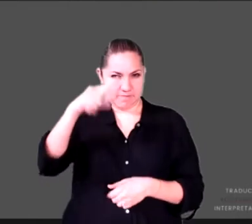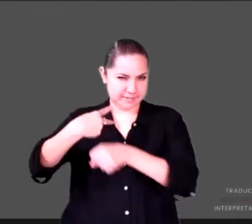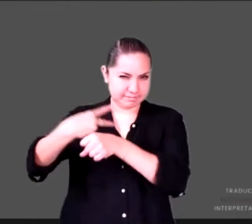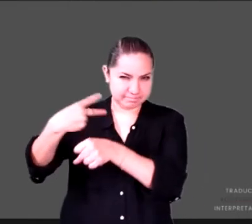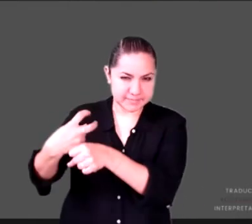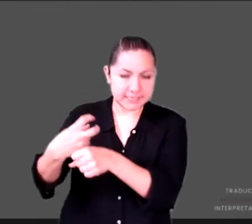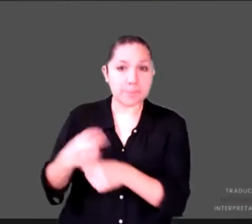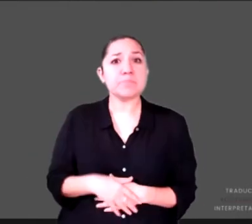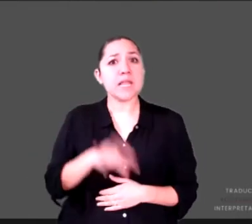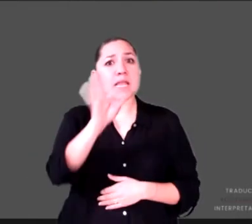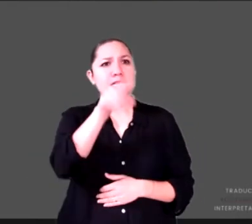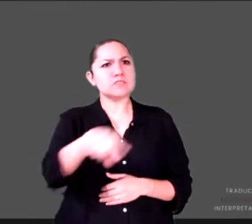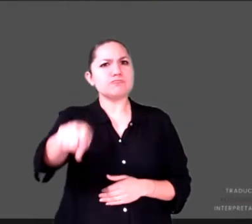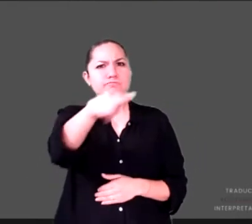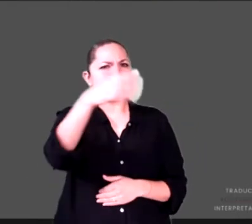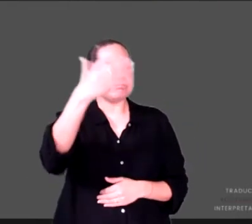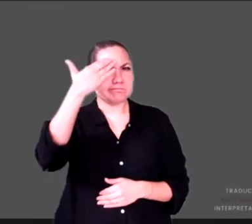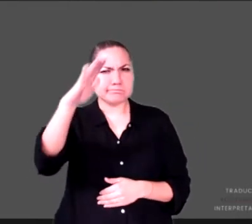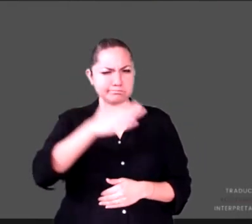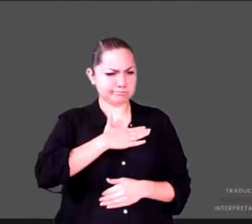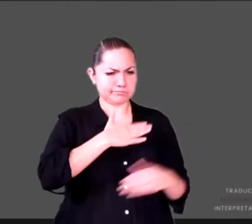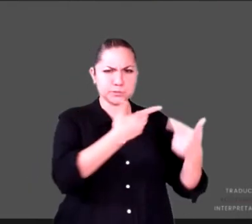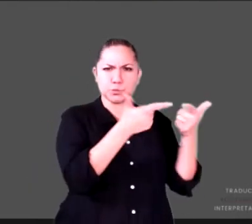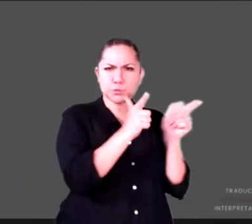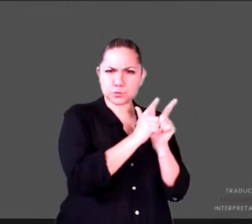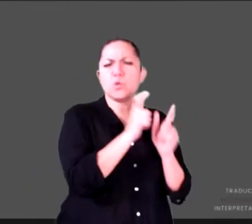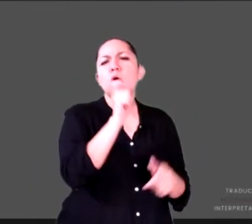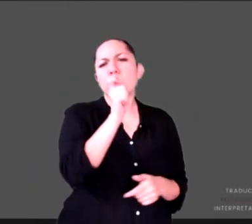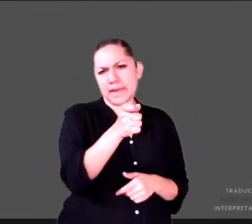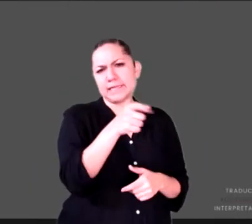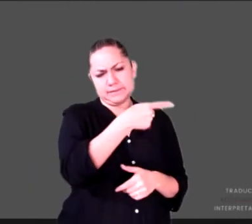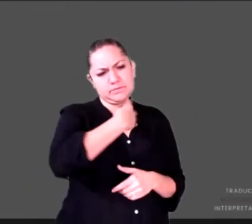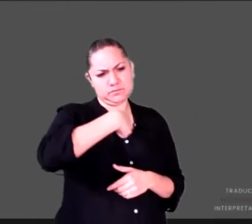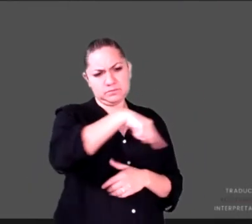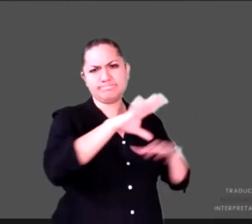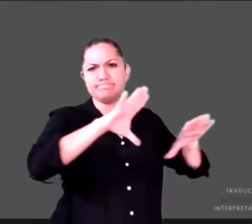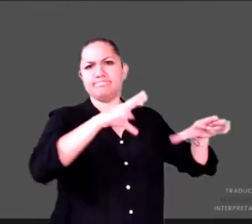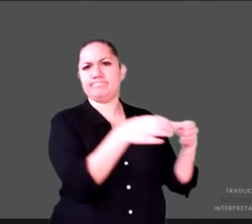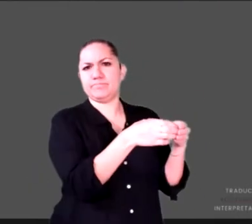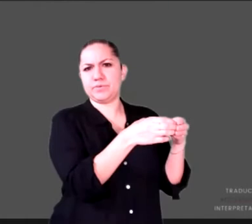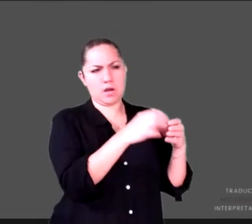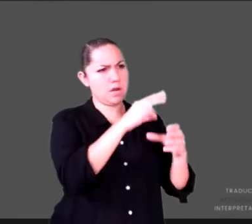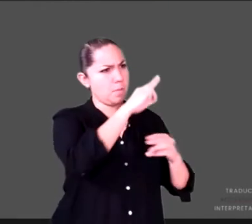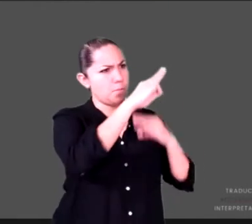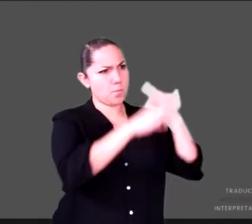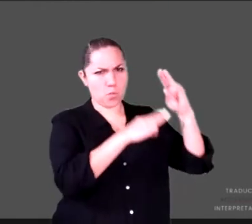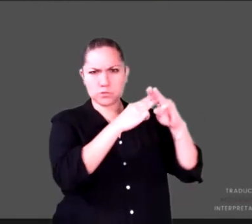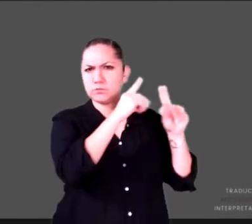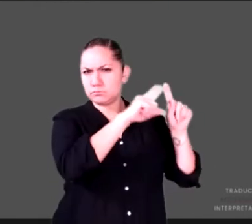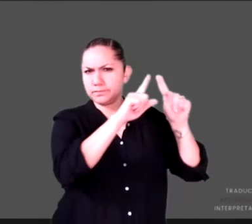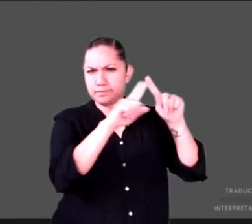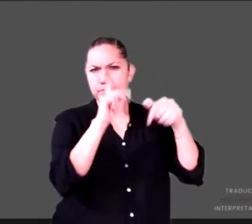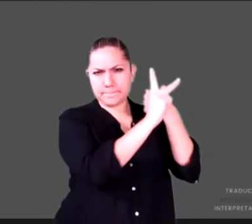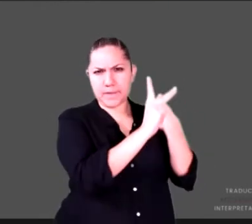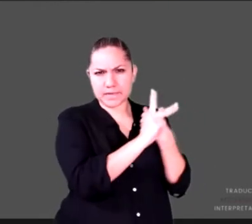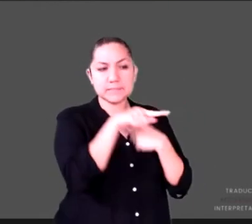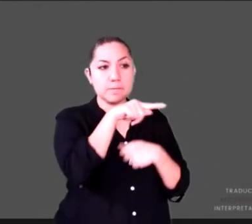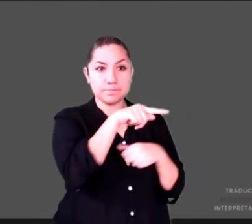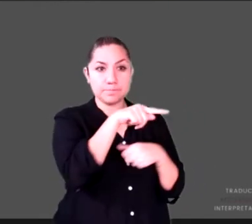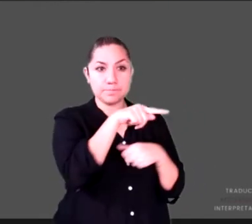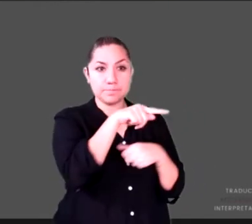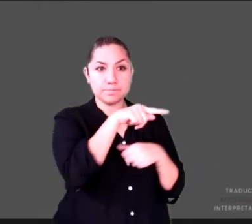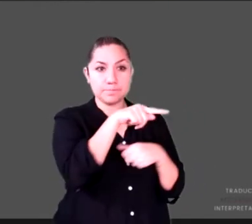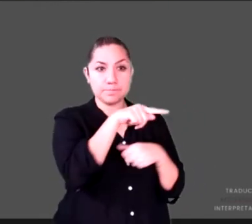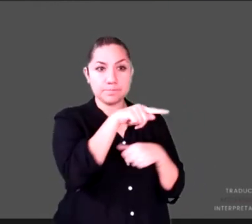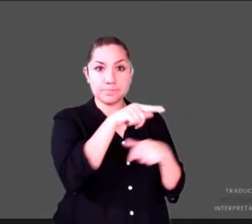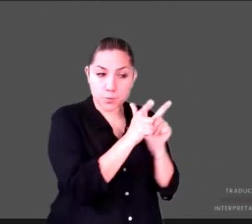conocen todavía, World Vision es una organización humanitaria global que está enfocada en que los niños, niñas y adolescentes